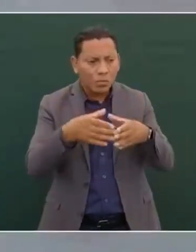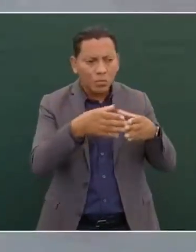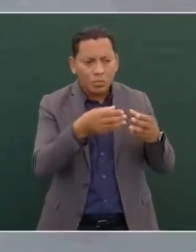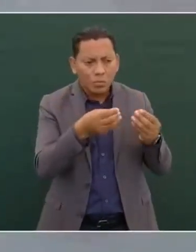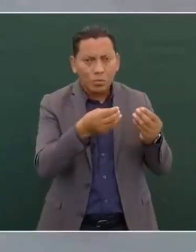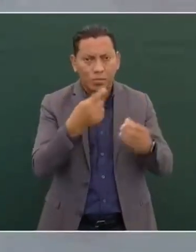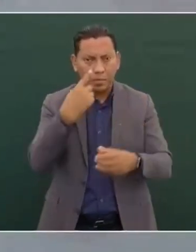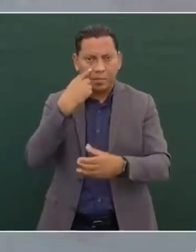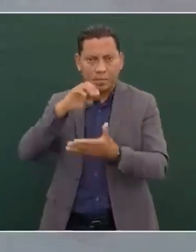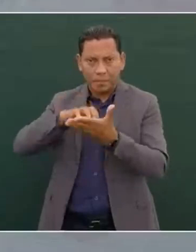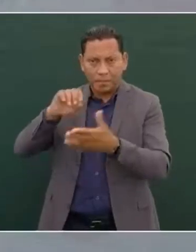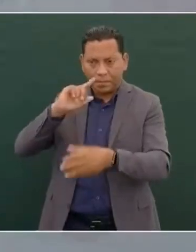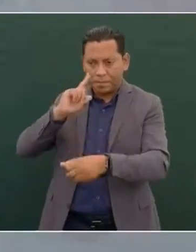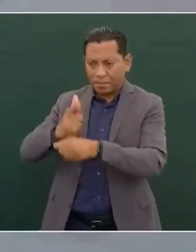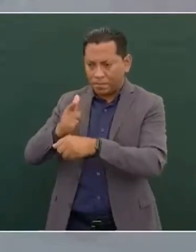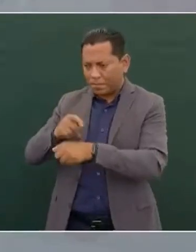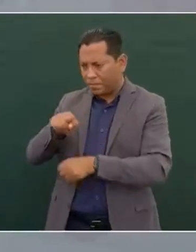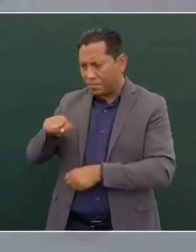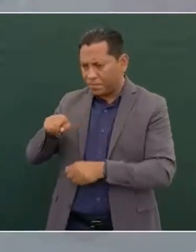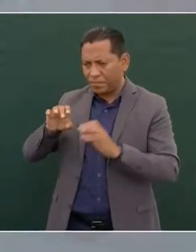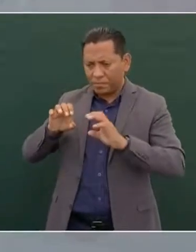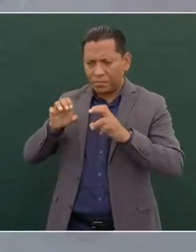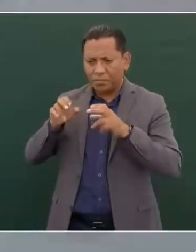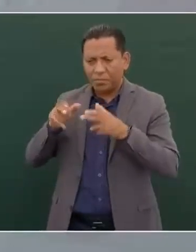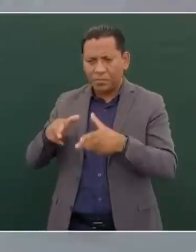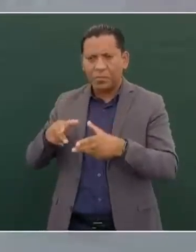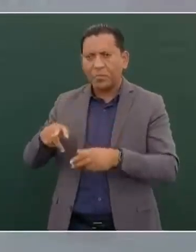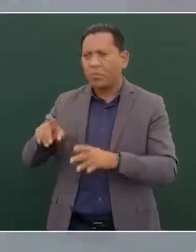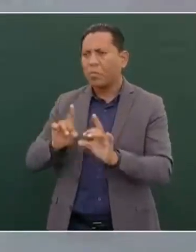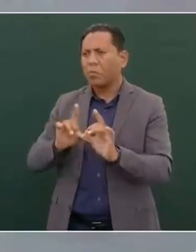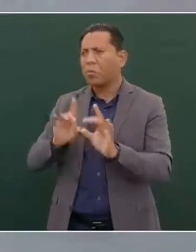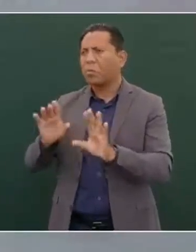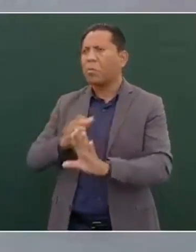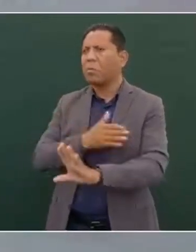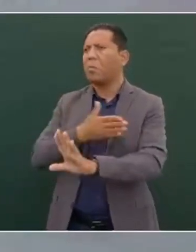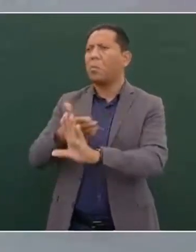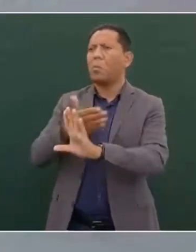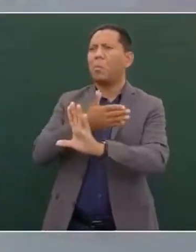de que prácticamente no hay homicidios.